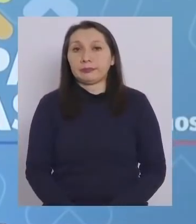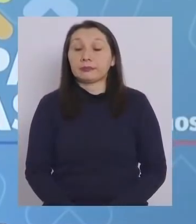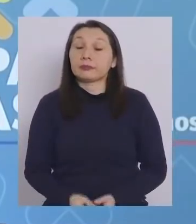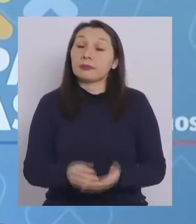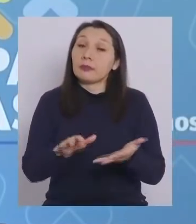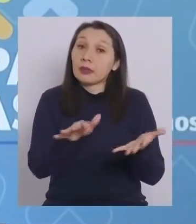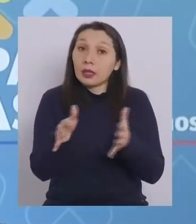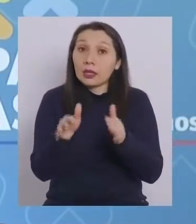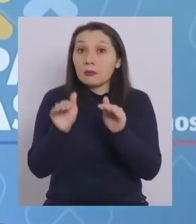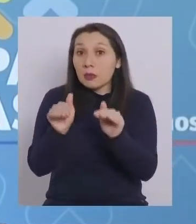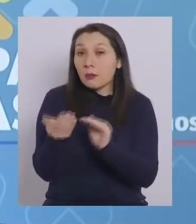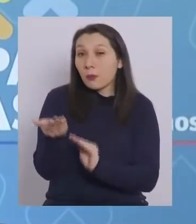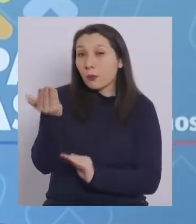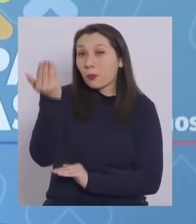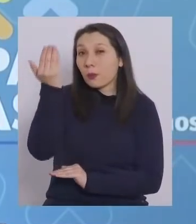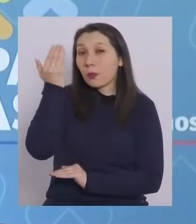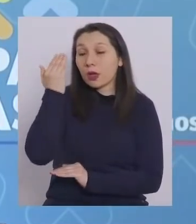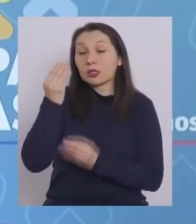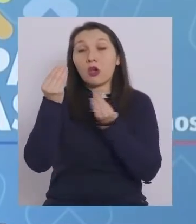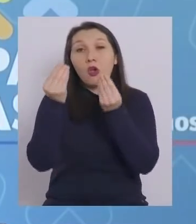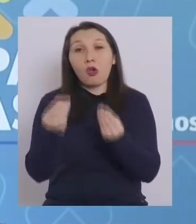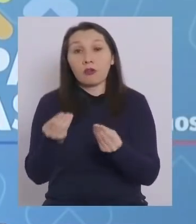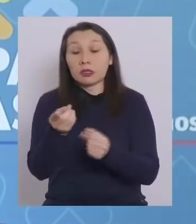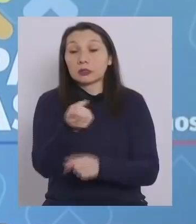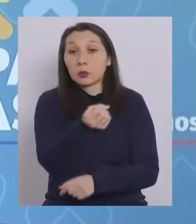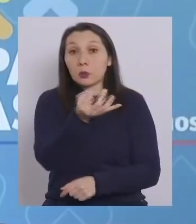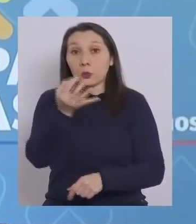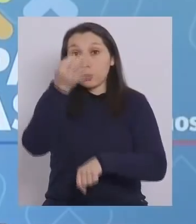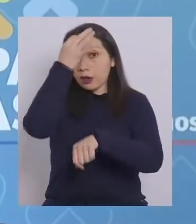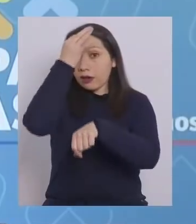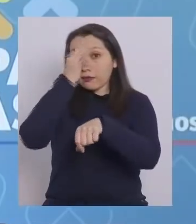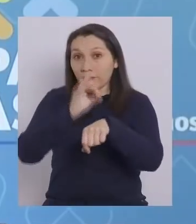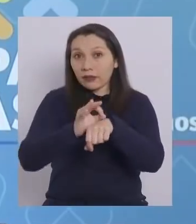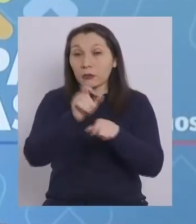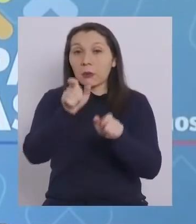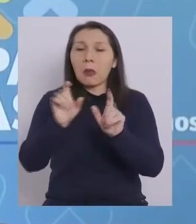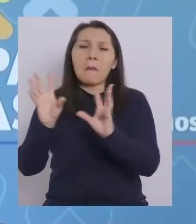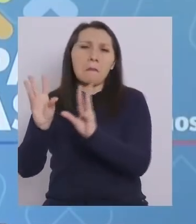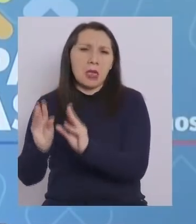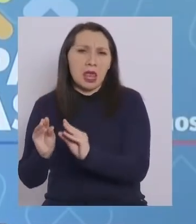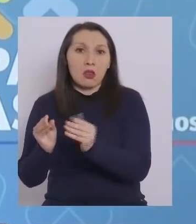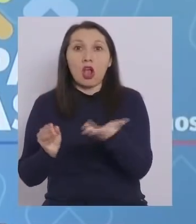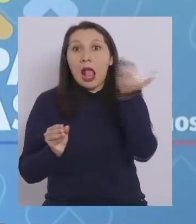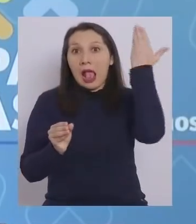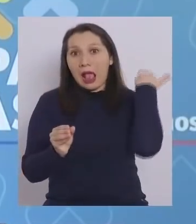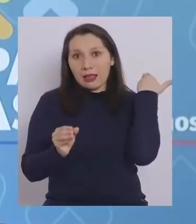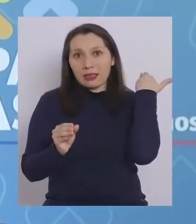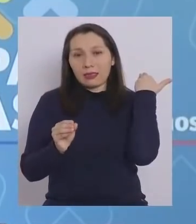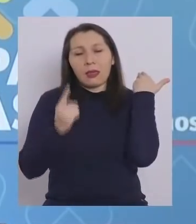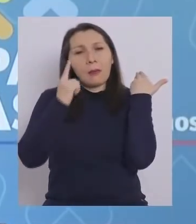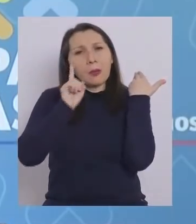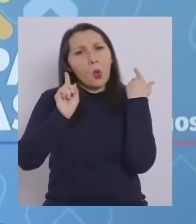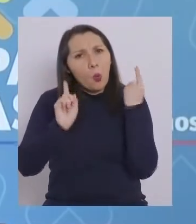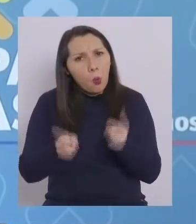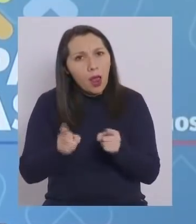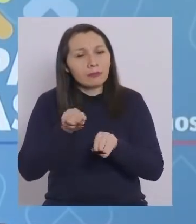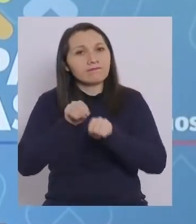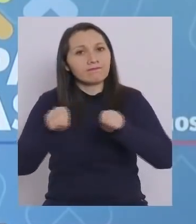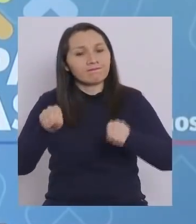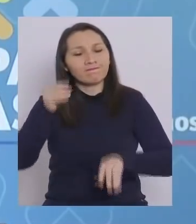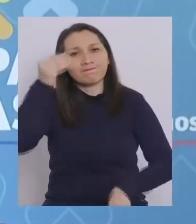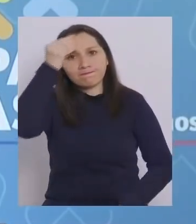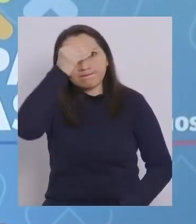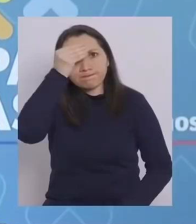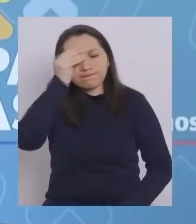Relativamente a lo que ocurrió en el pasado, obviamente que esta cantidad de casos es menor. Sin embargo, llamamos a la